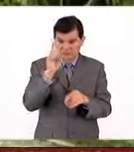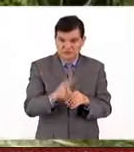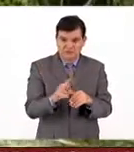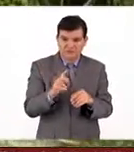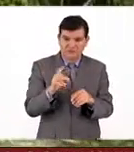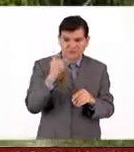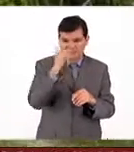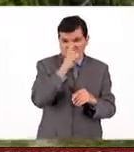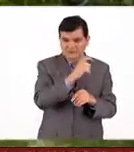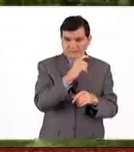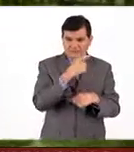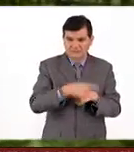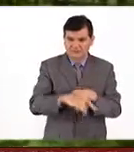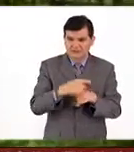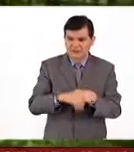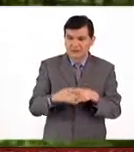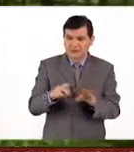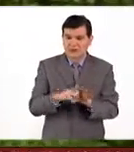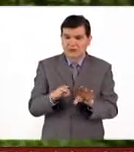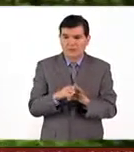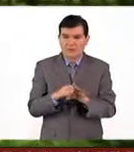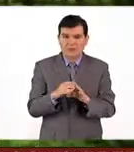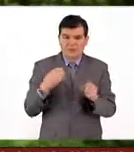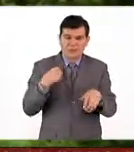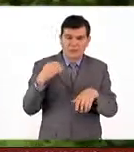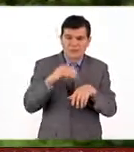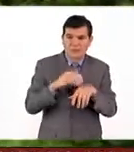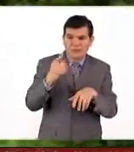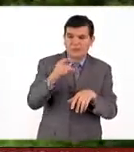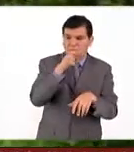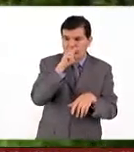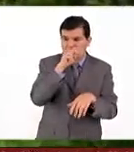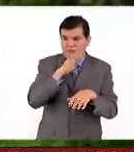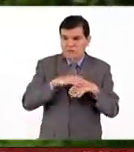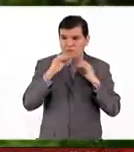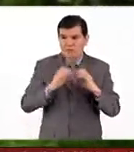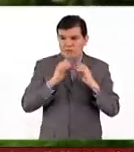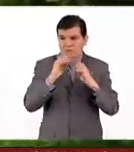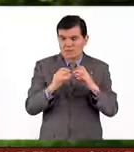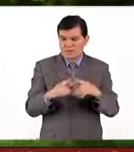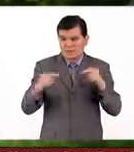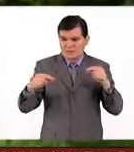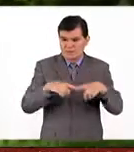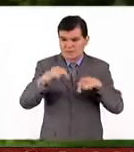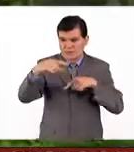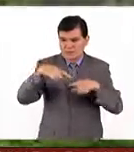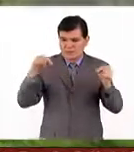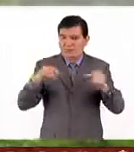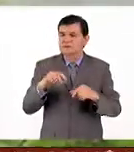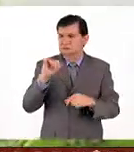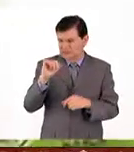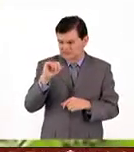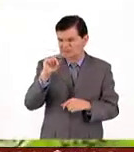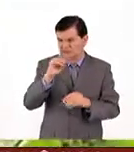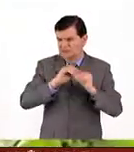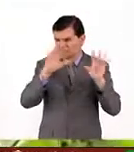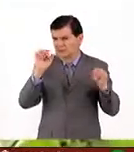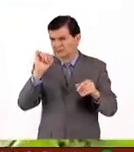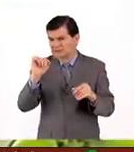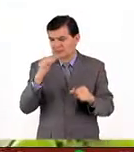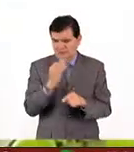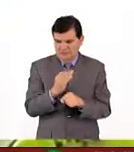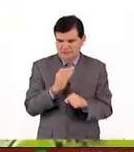también para los que les, o los que les preocupa conservar estas especies, ¿no? Claro que sí, incluso